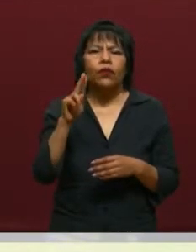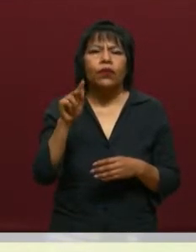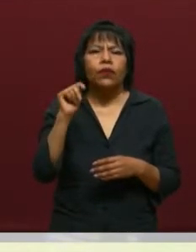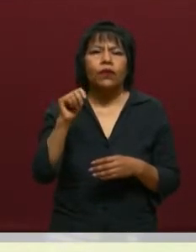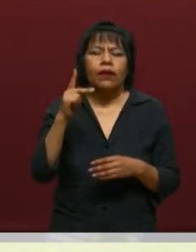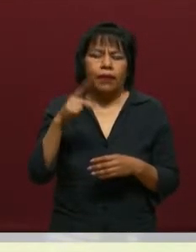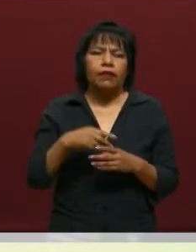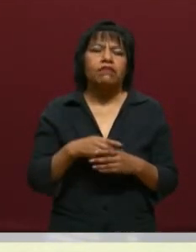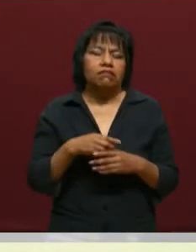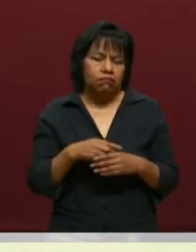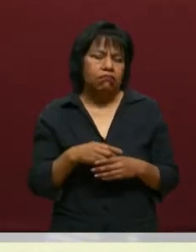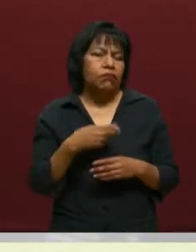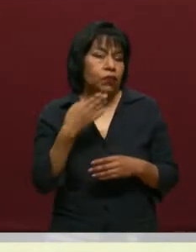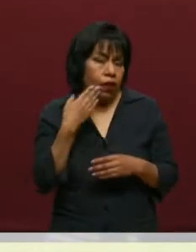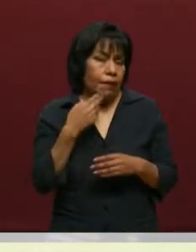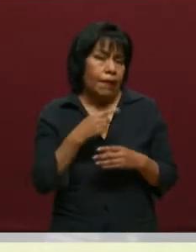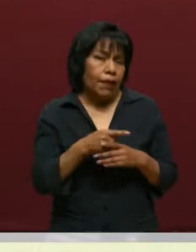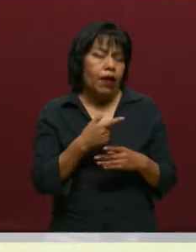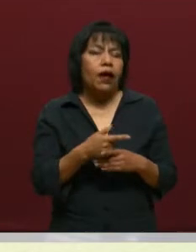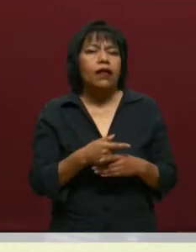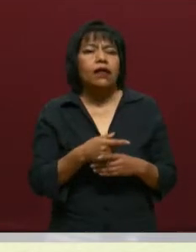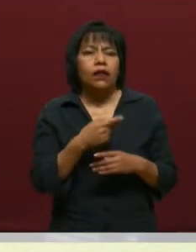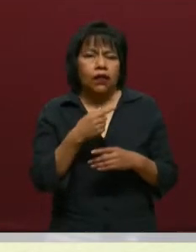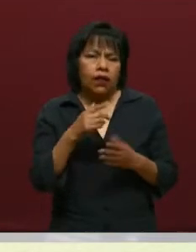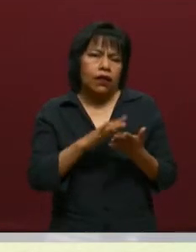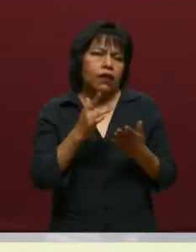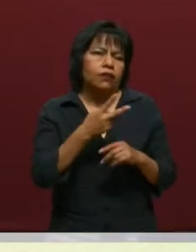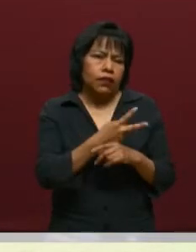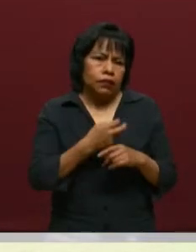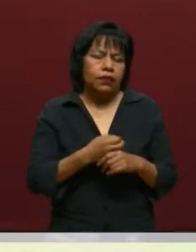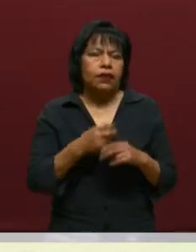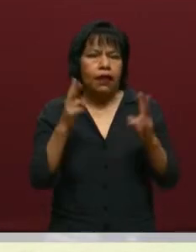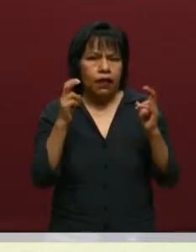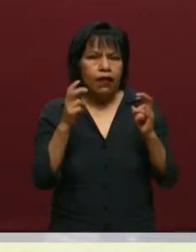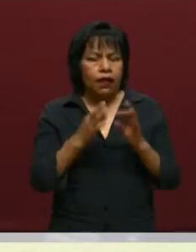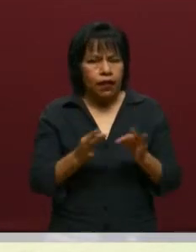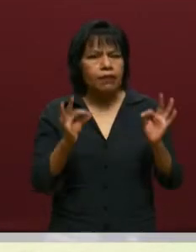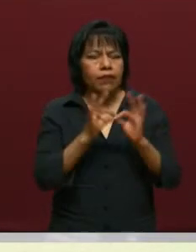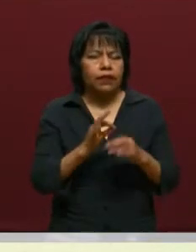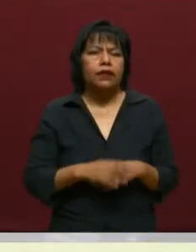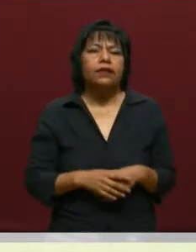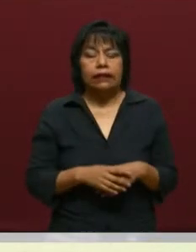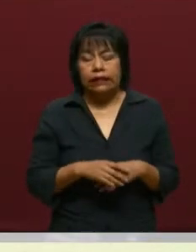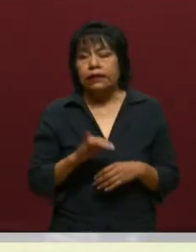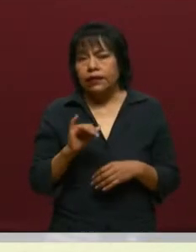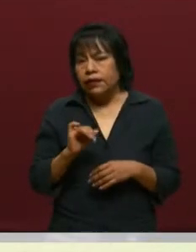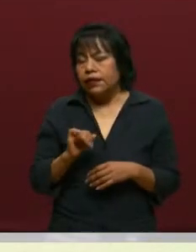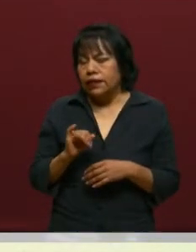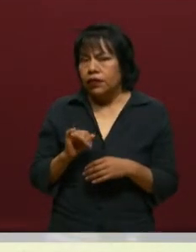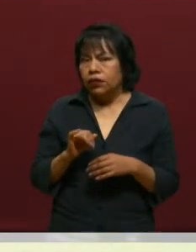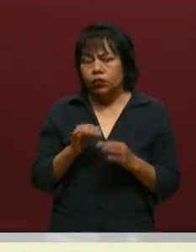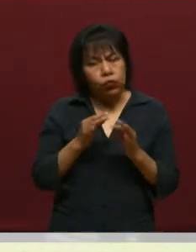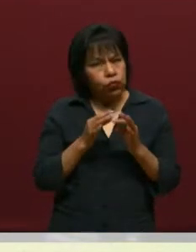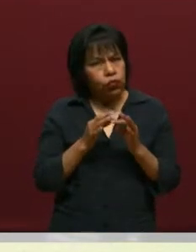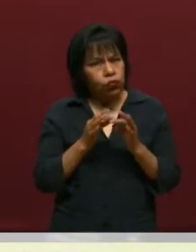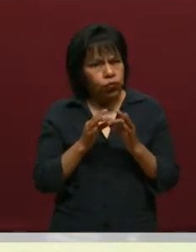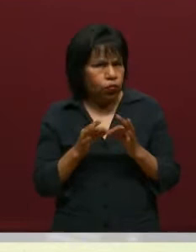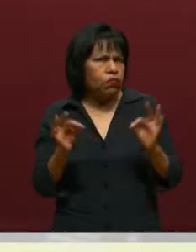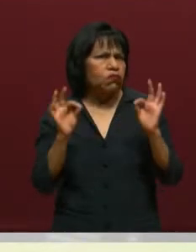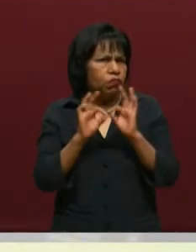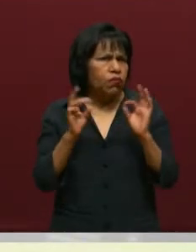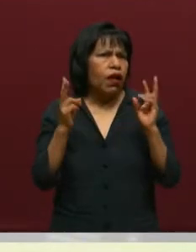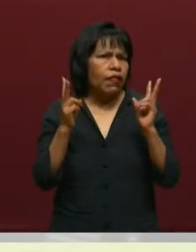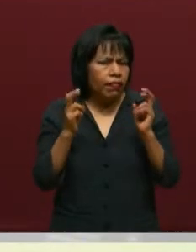habernos invitado para poder hablar de este importante tema que traemos. Así es, un tema de gran importancia.